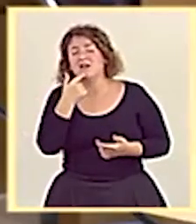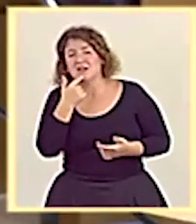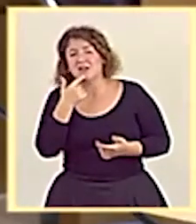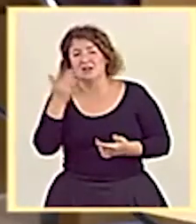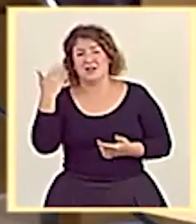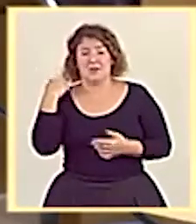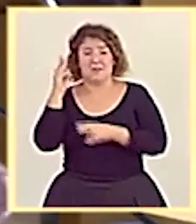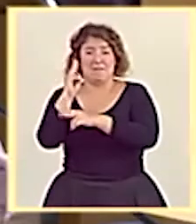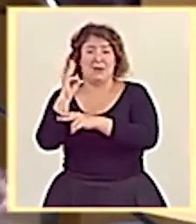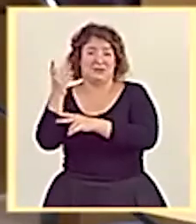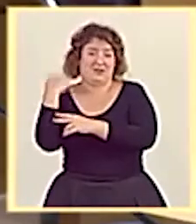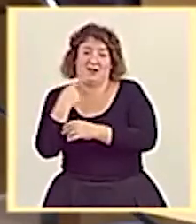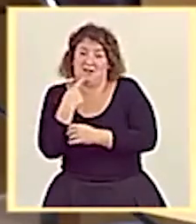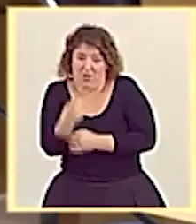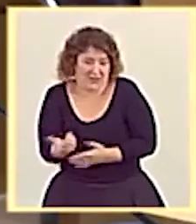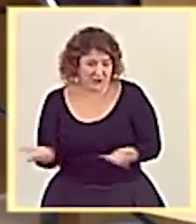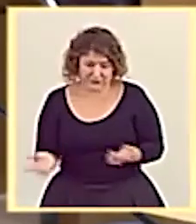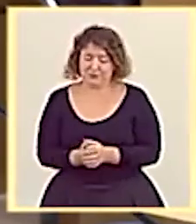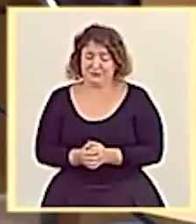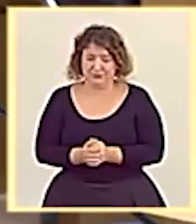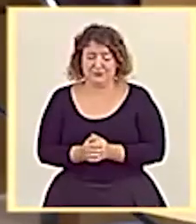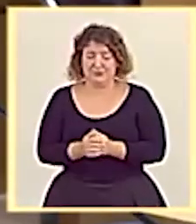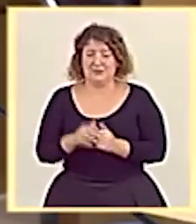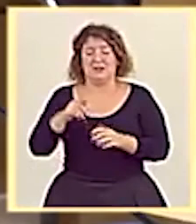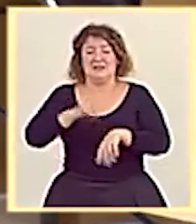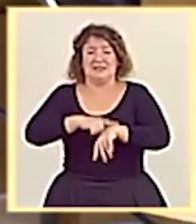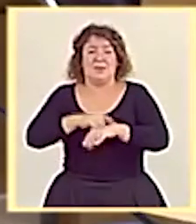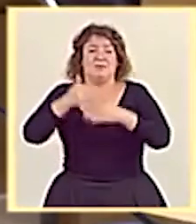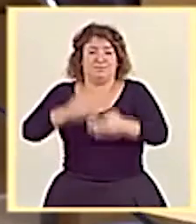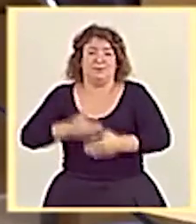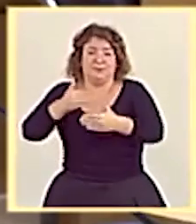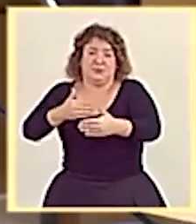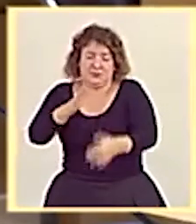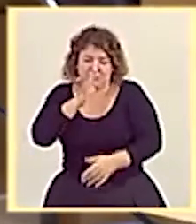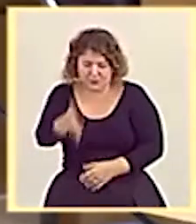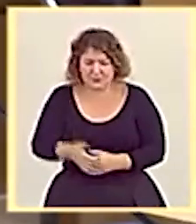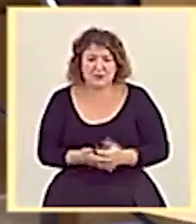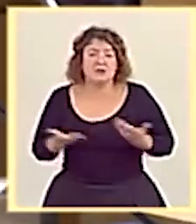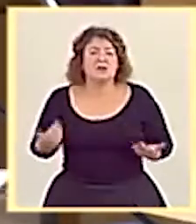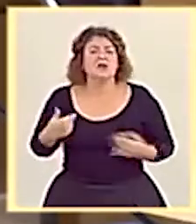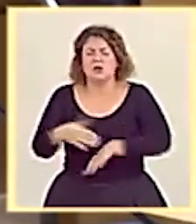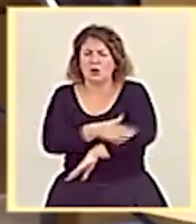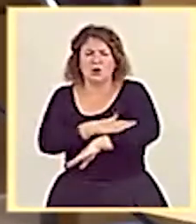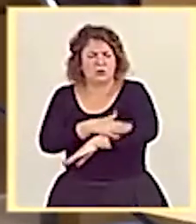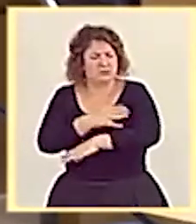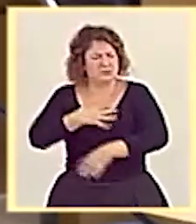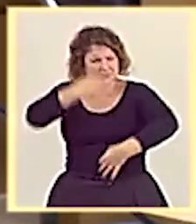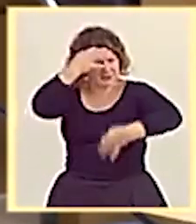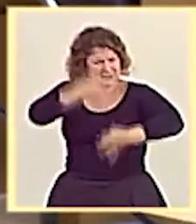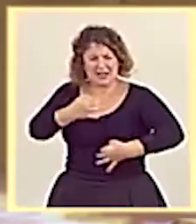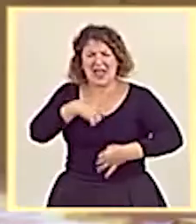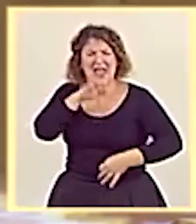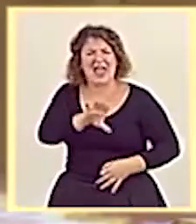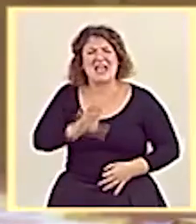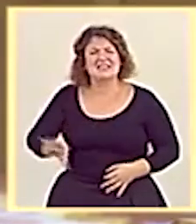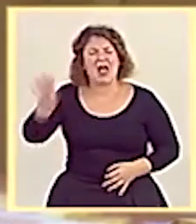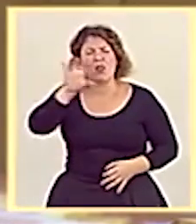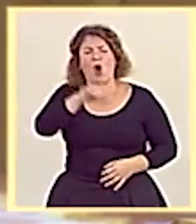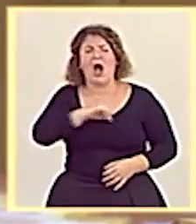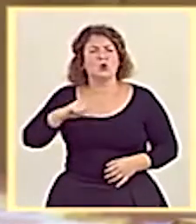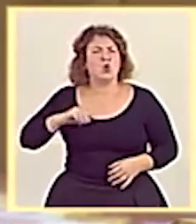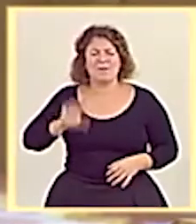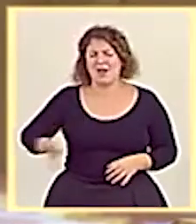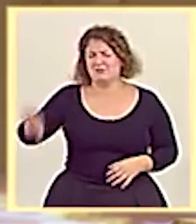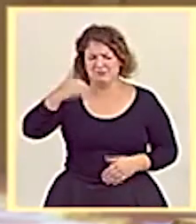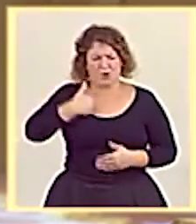allá en Navarra. Por tanto, lo que quiero decirles, señor Martínez, es que este gobierno cree firmemente en el Estado autonómico. Cada vez que hemos